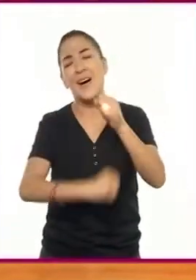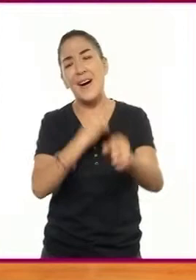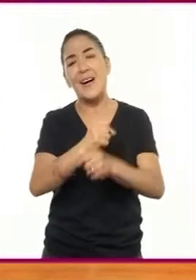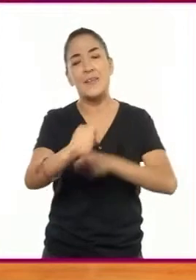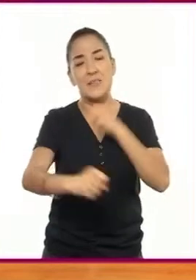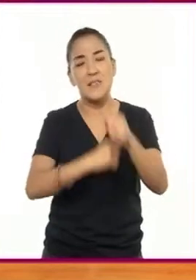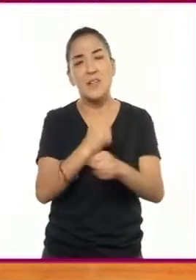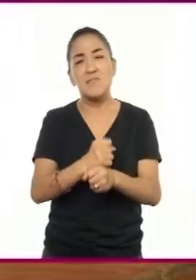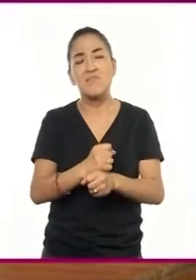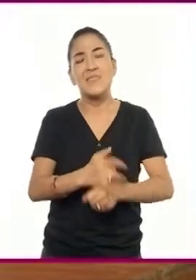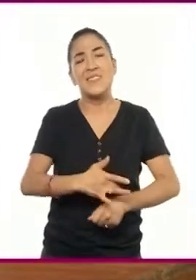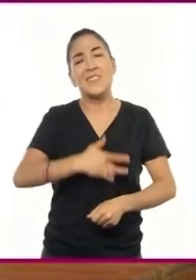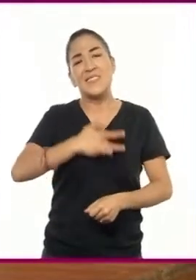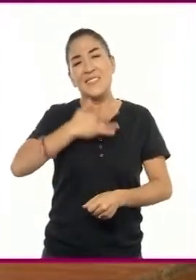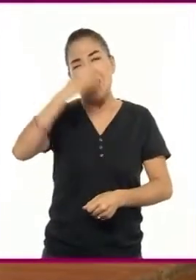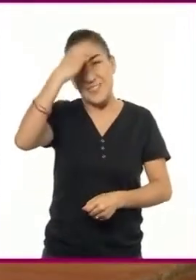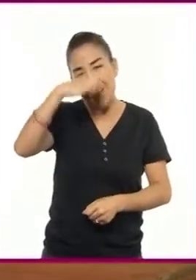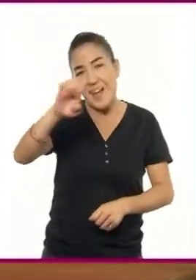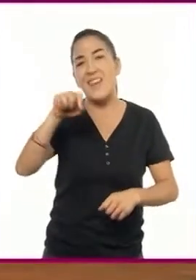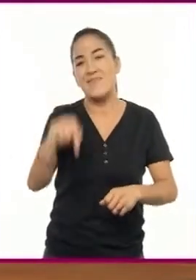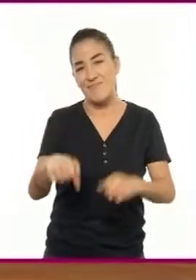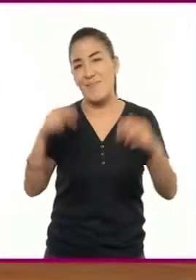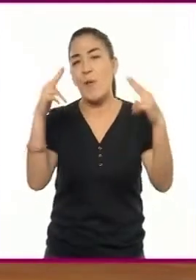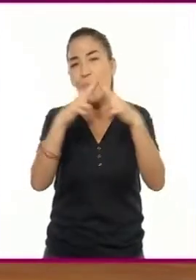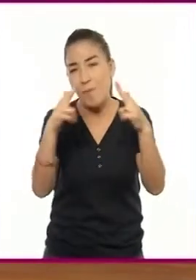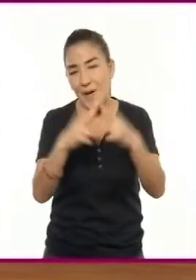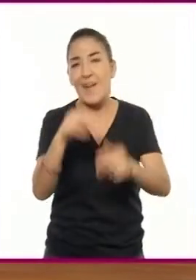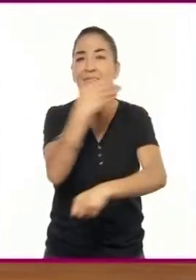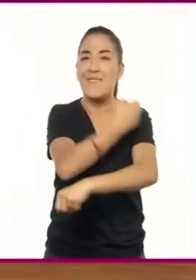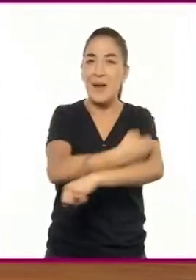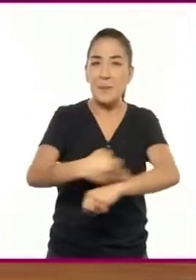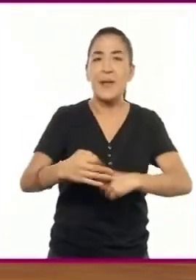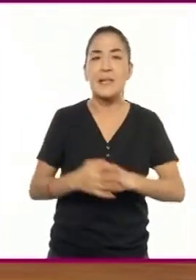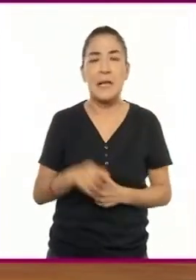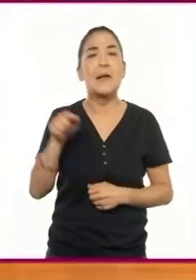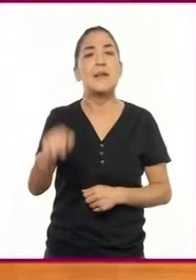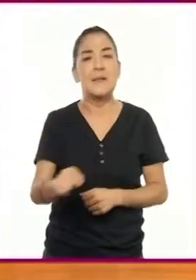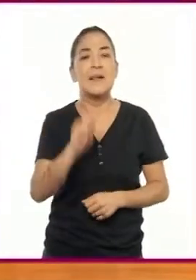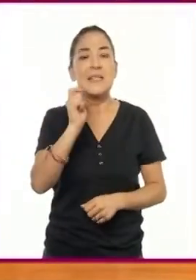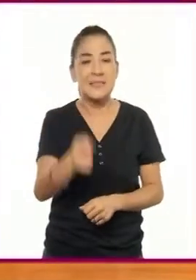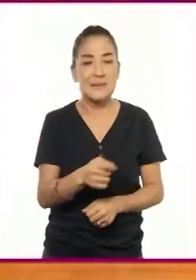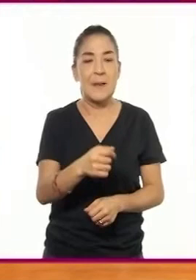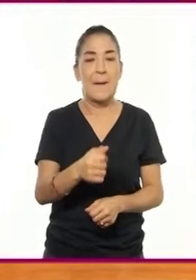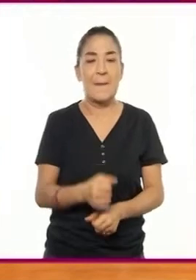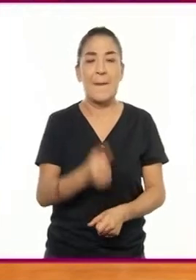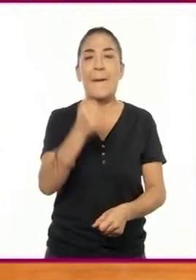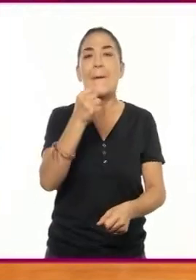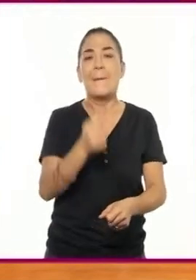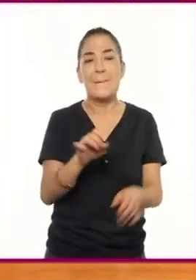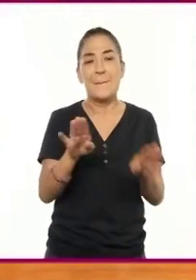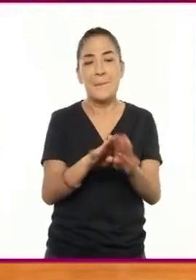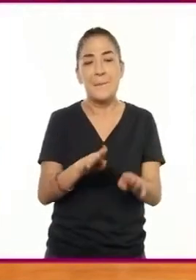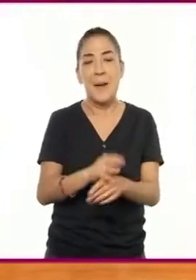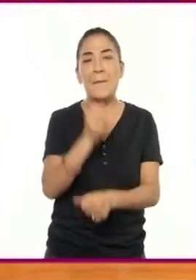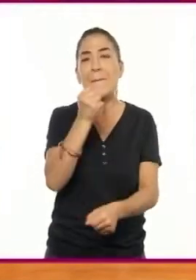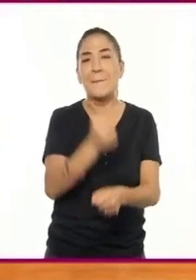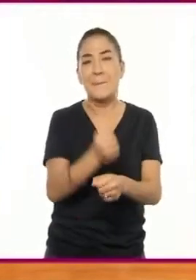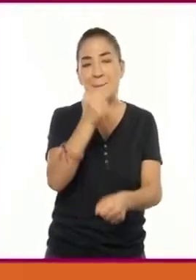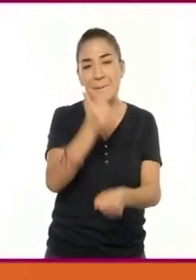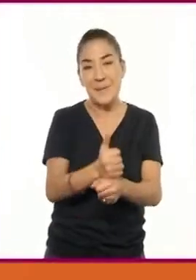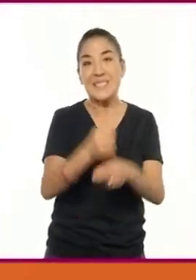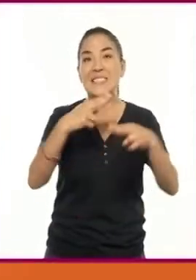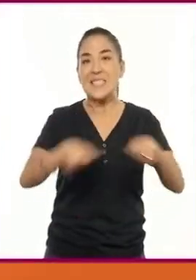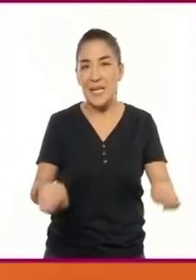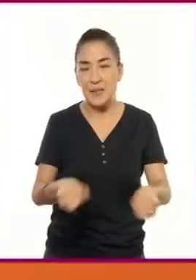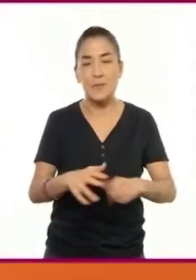extraña a su hogar y a sus parientes, que en este caso se trata de sus bisnietos, ya que han pasado mucho tiempo.